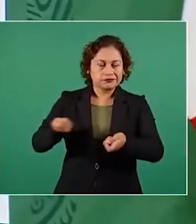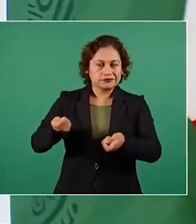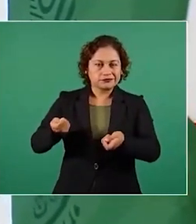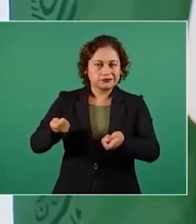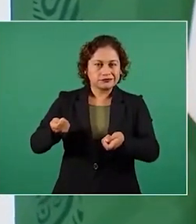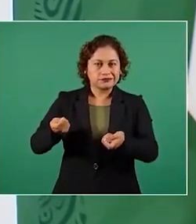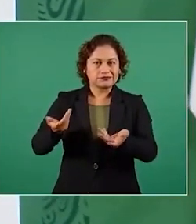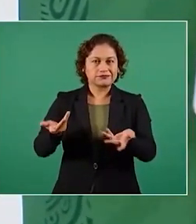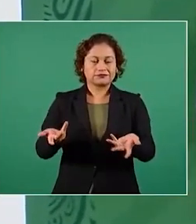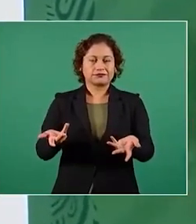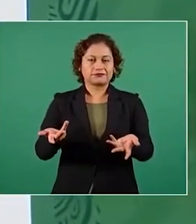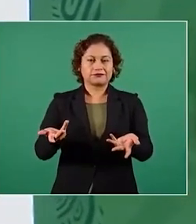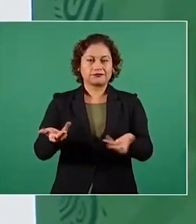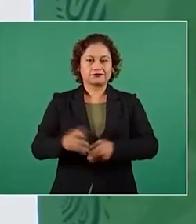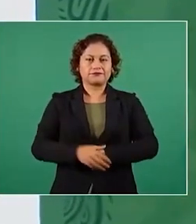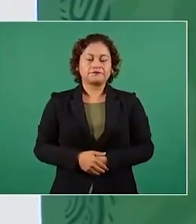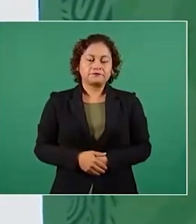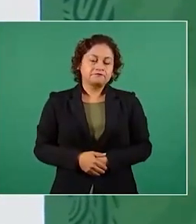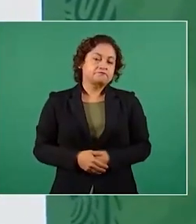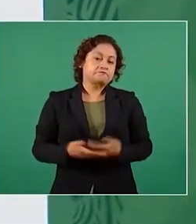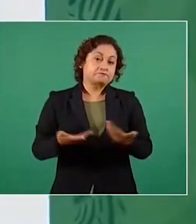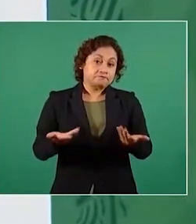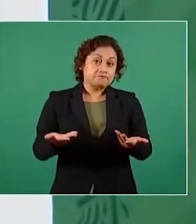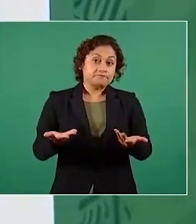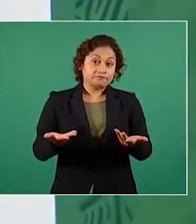nuestros adversarios